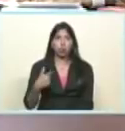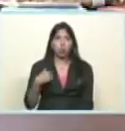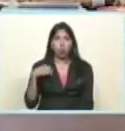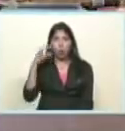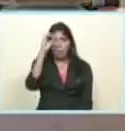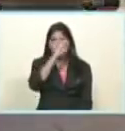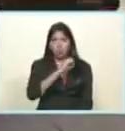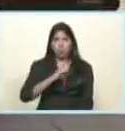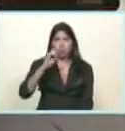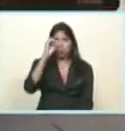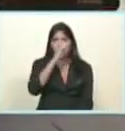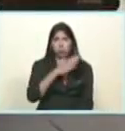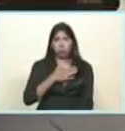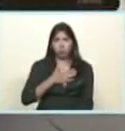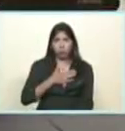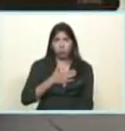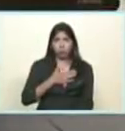estoy haciendo.